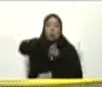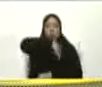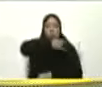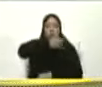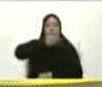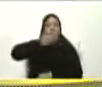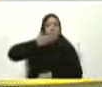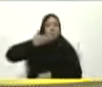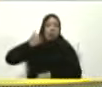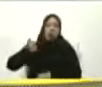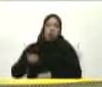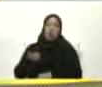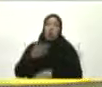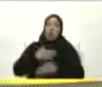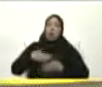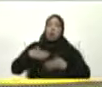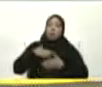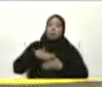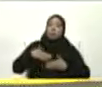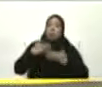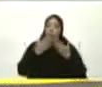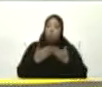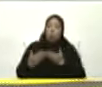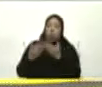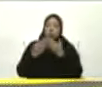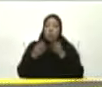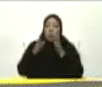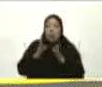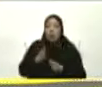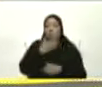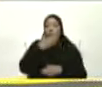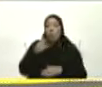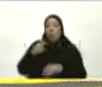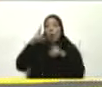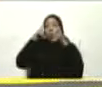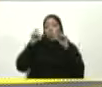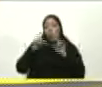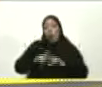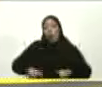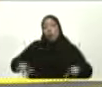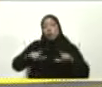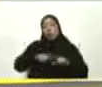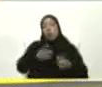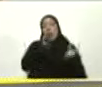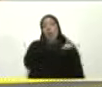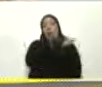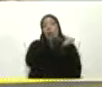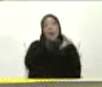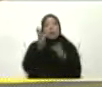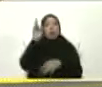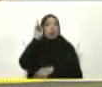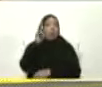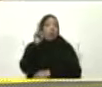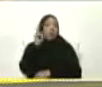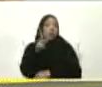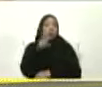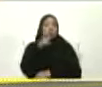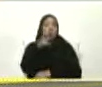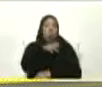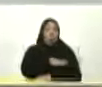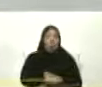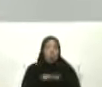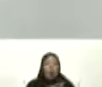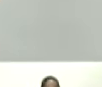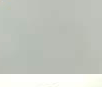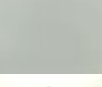Mejorando muchísimo Nuestra calidad académica Que no solamente Se ve reflejado En cada una de las clases Que dan nuestros profesores Sino con estos espacios